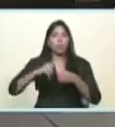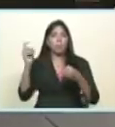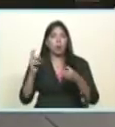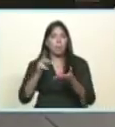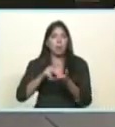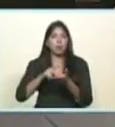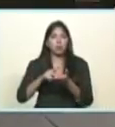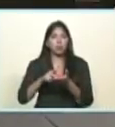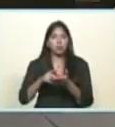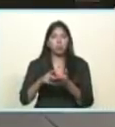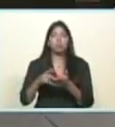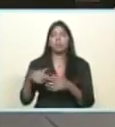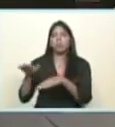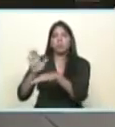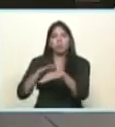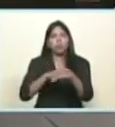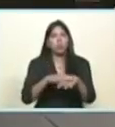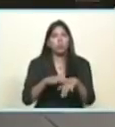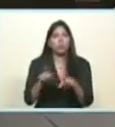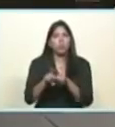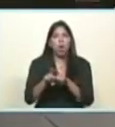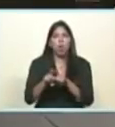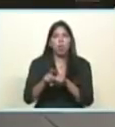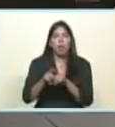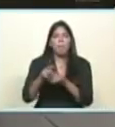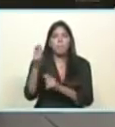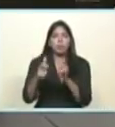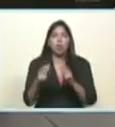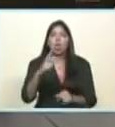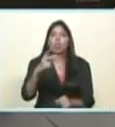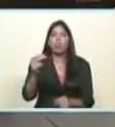atención atención compatriotas que me escuchan